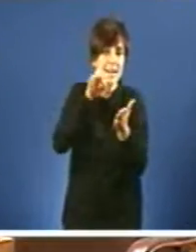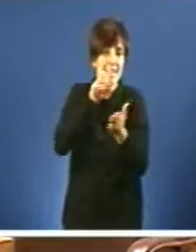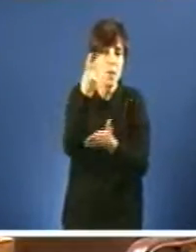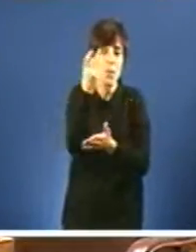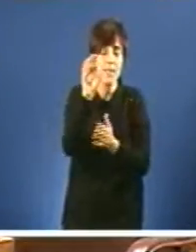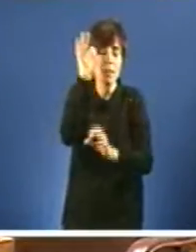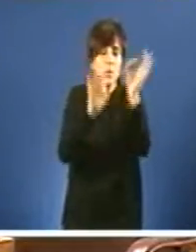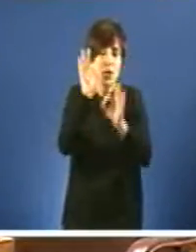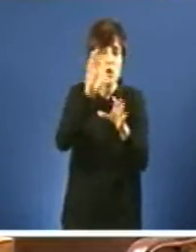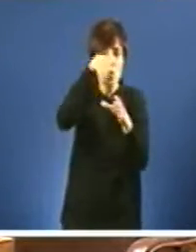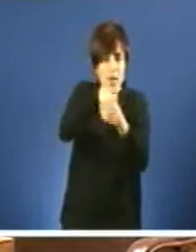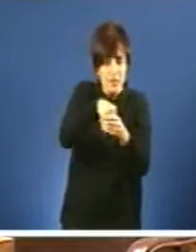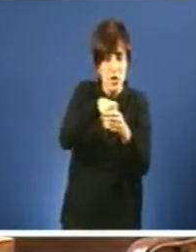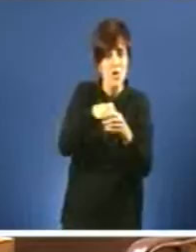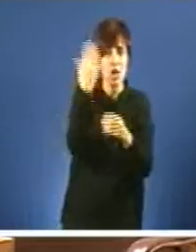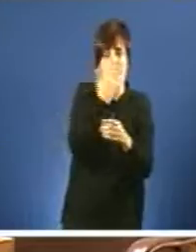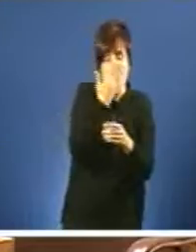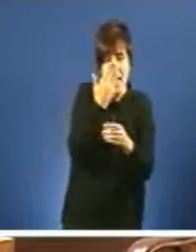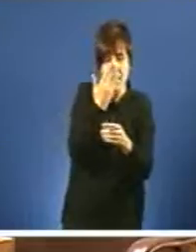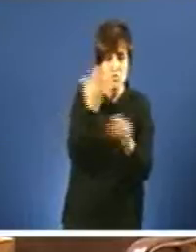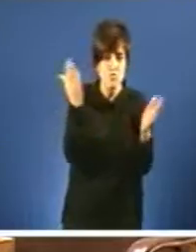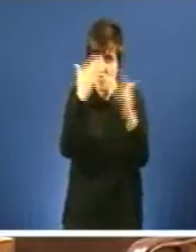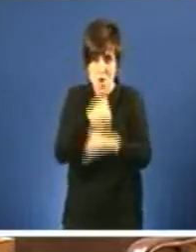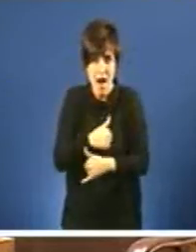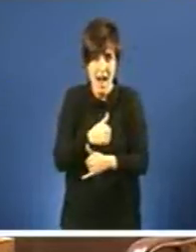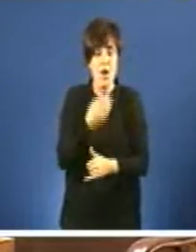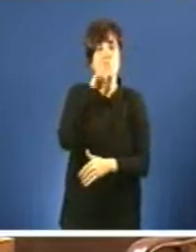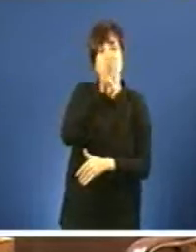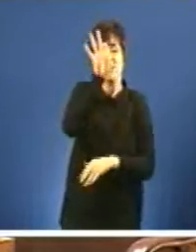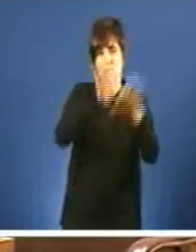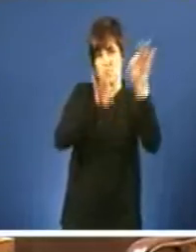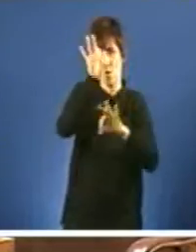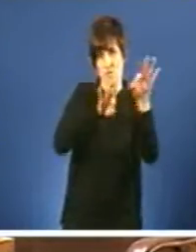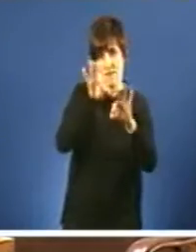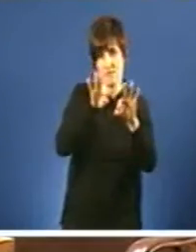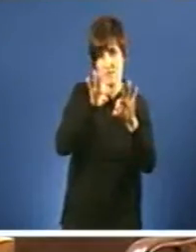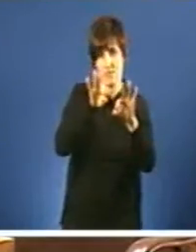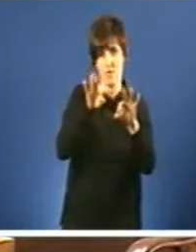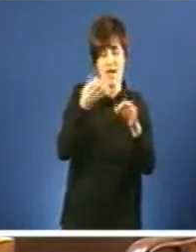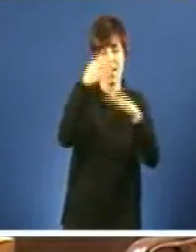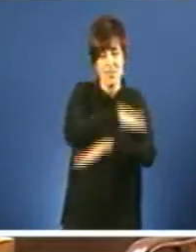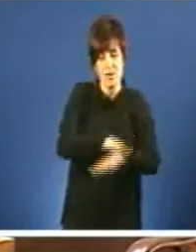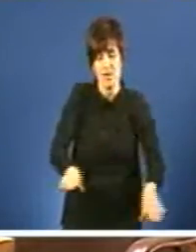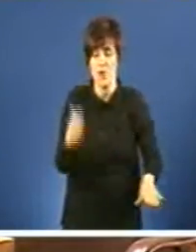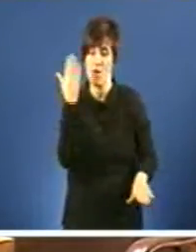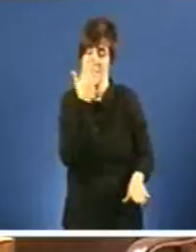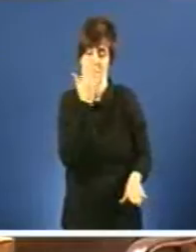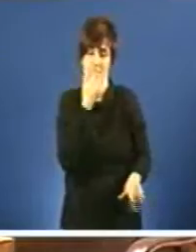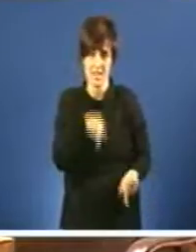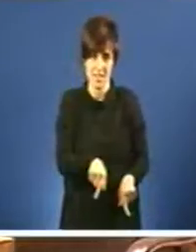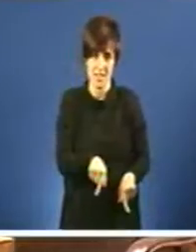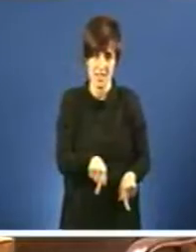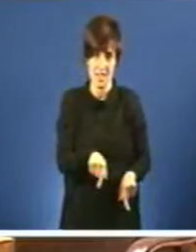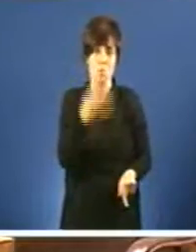universitario. Se falamos das cidades, non chega o 4% no ensino infantil. Niso consiste o seu